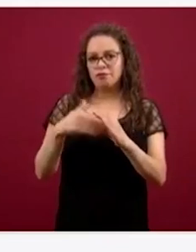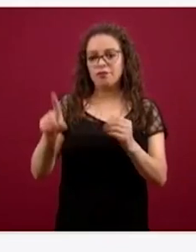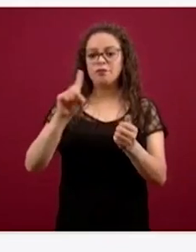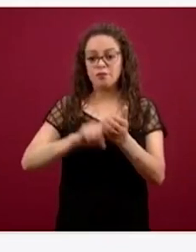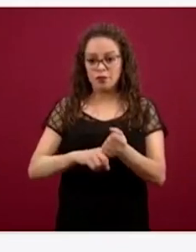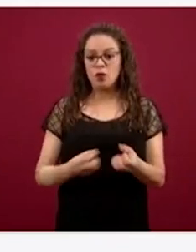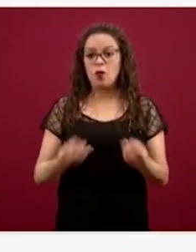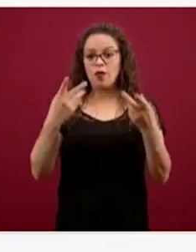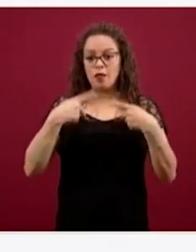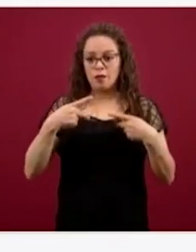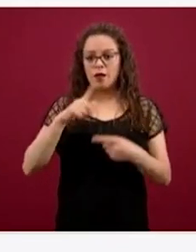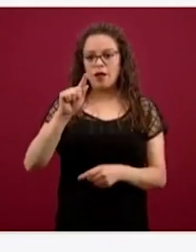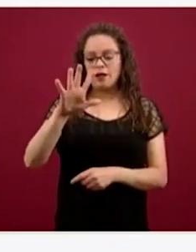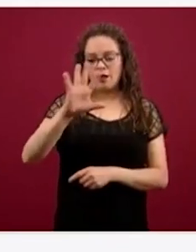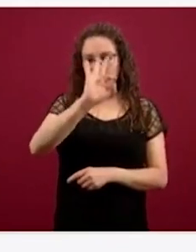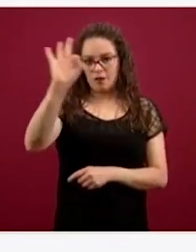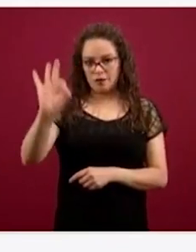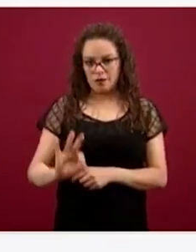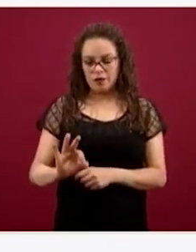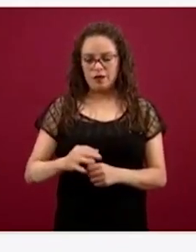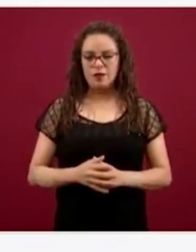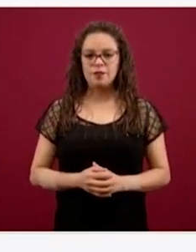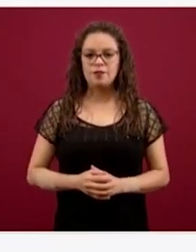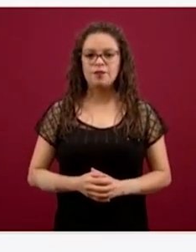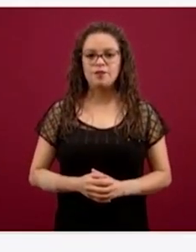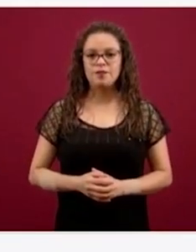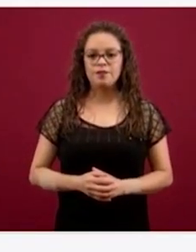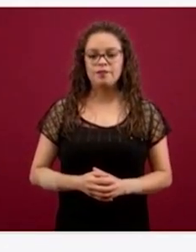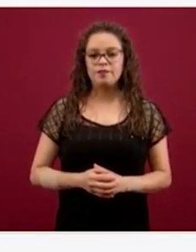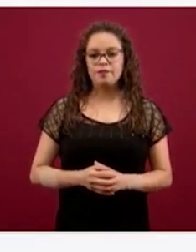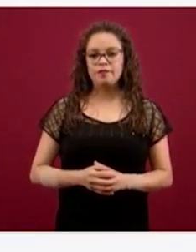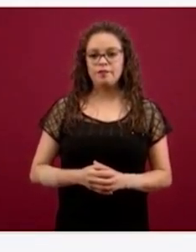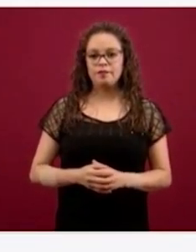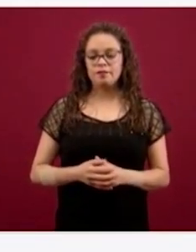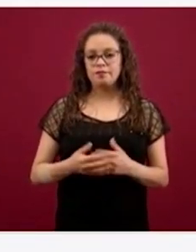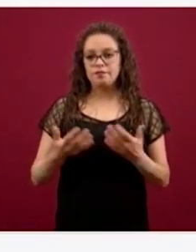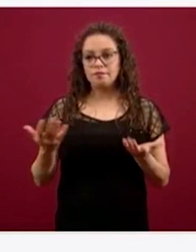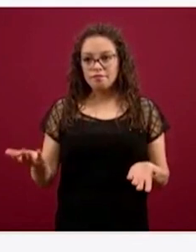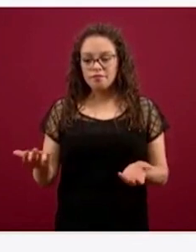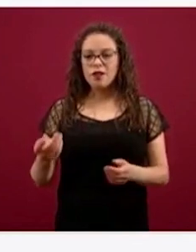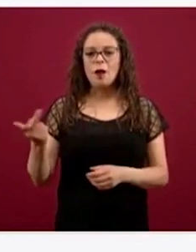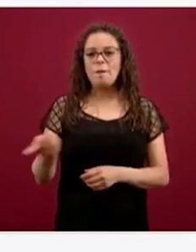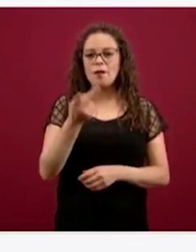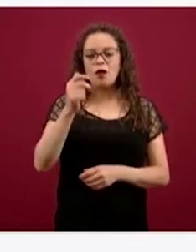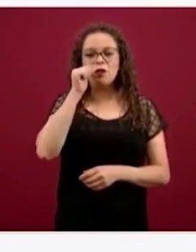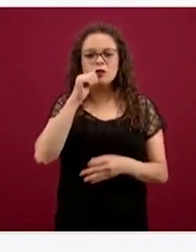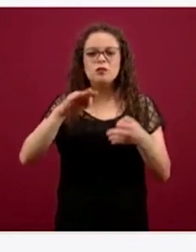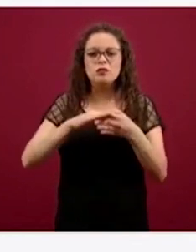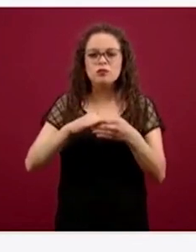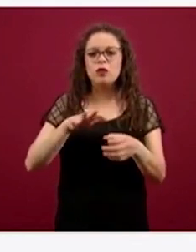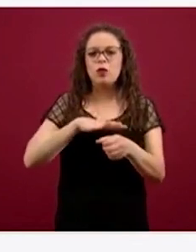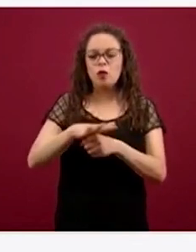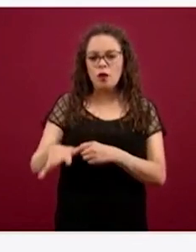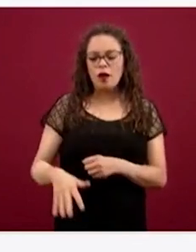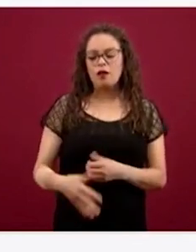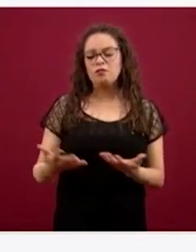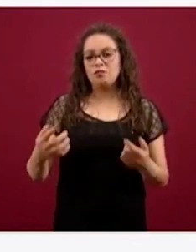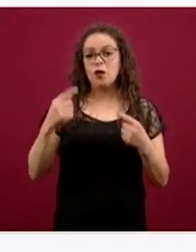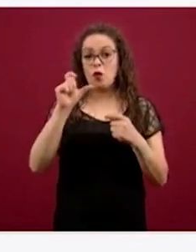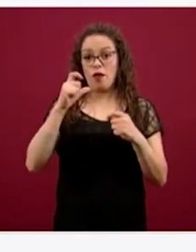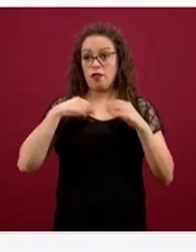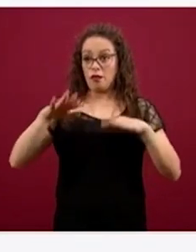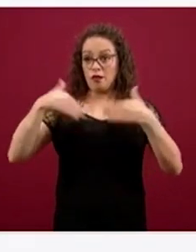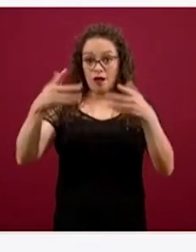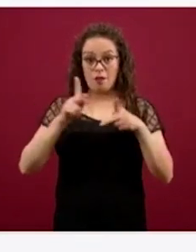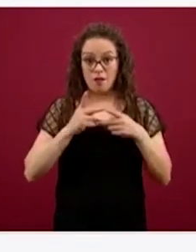Las siete preguntas más frecuentes son, por ejemplo, si es verdad que debo llegar a casa a bañarme y a limpiar mis zapatos, si tengo que salir